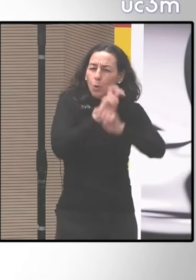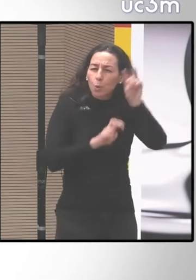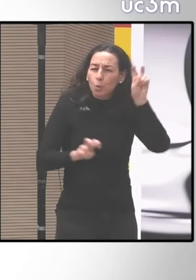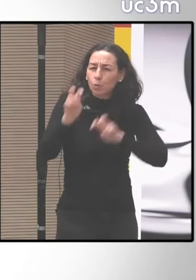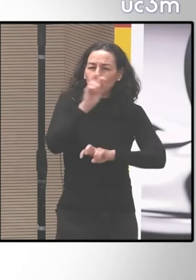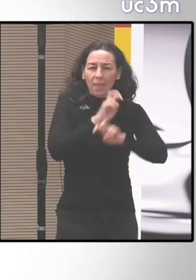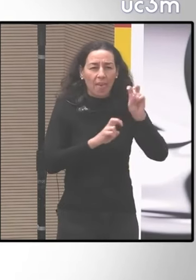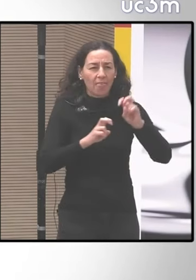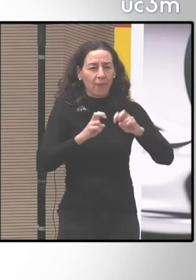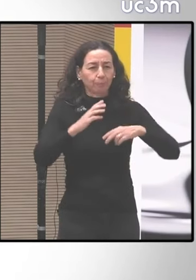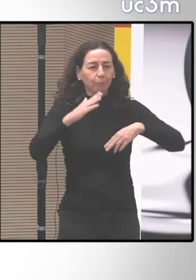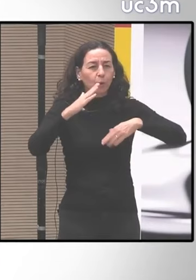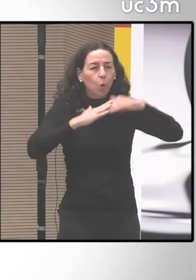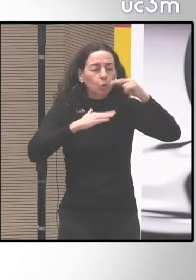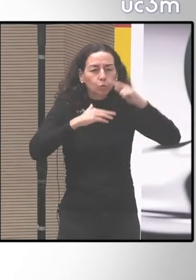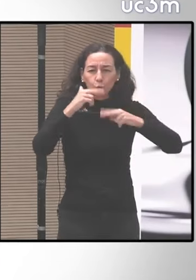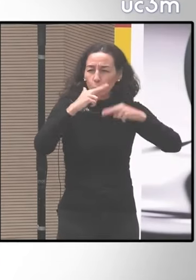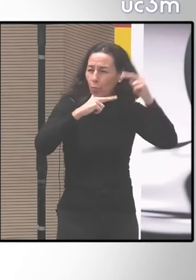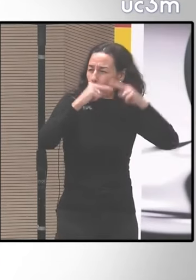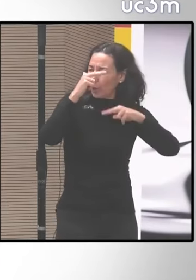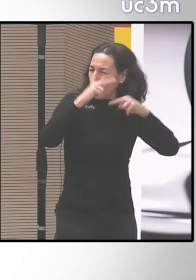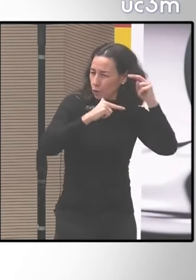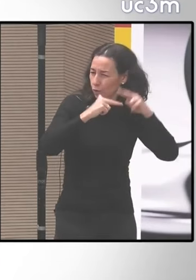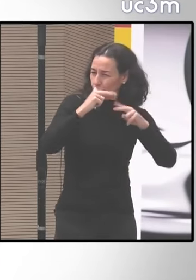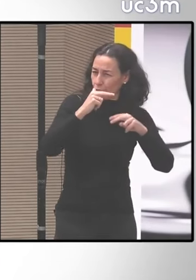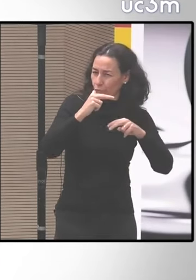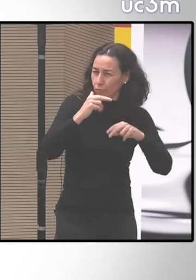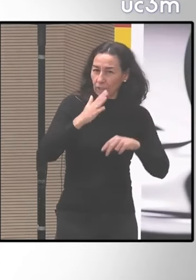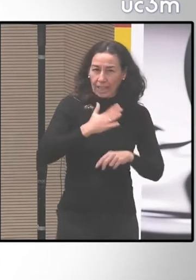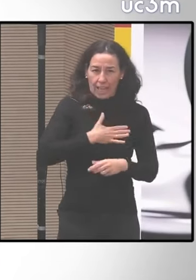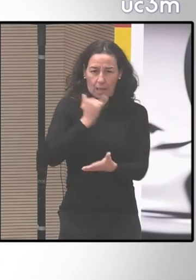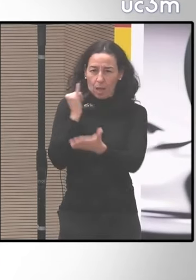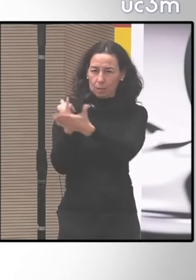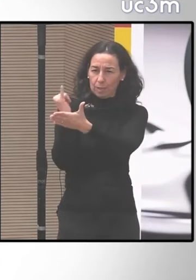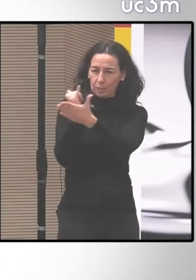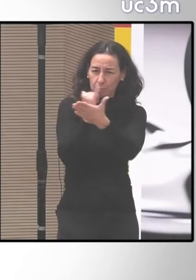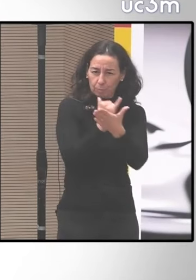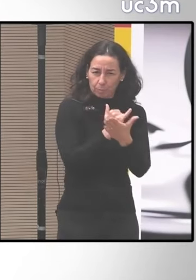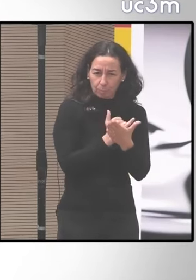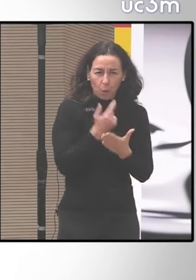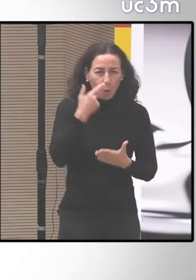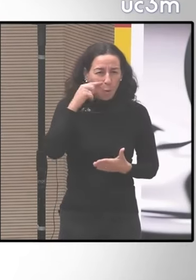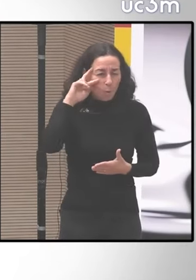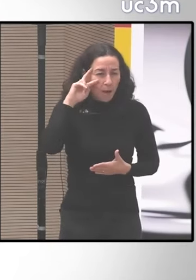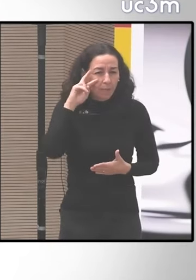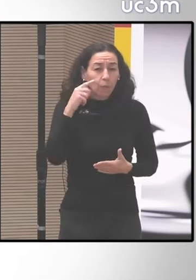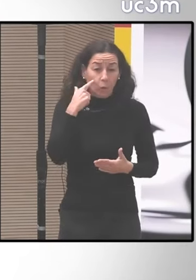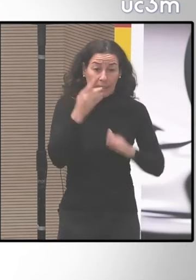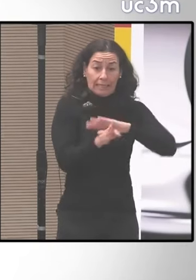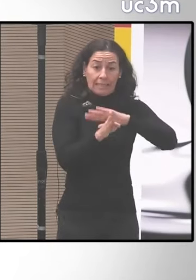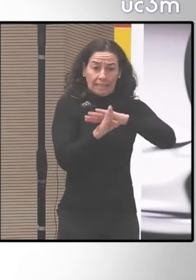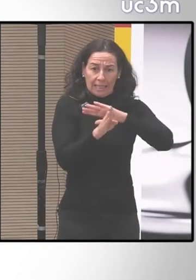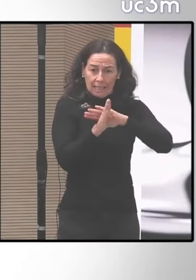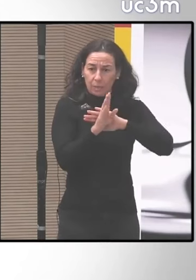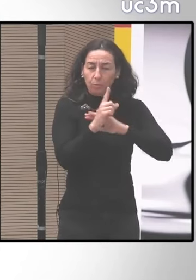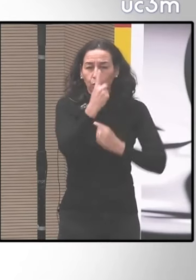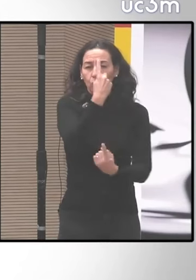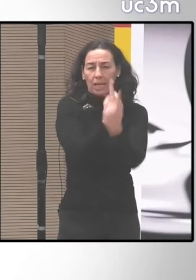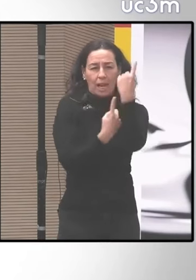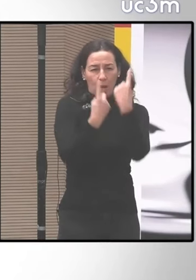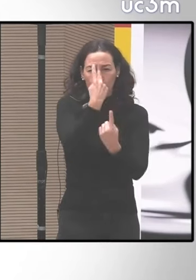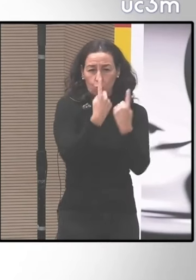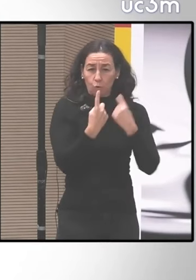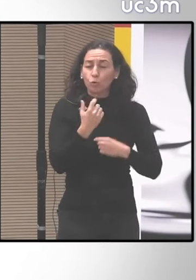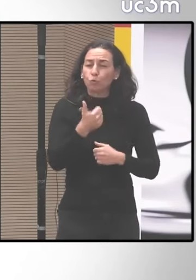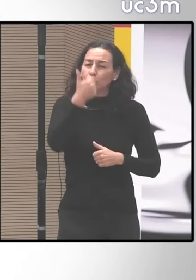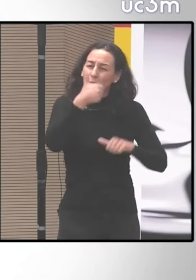deconstrucción de cierto colonialismo que hemos estado experimentando y que seguimos en muchos planos experimentando